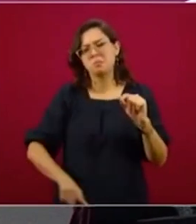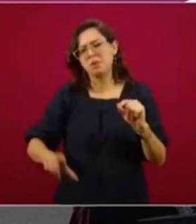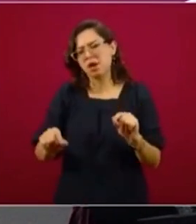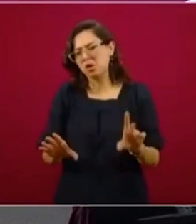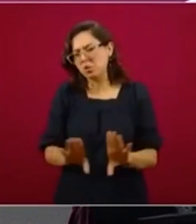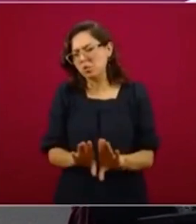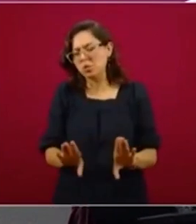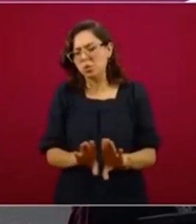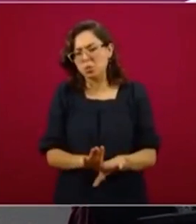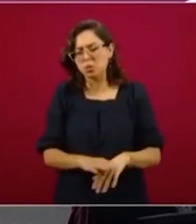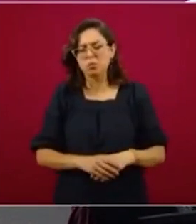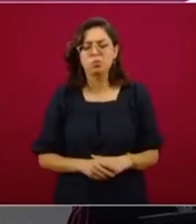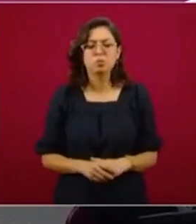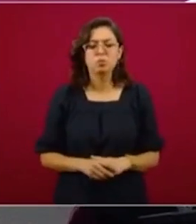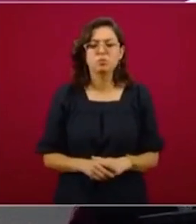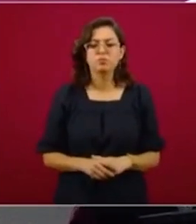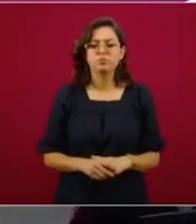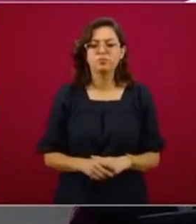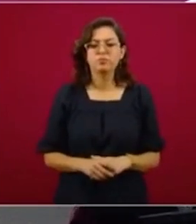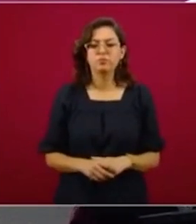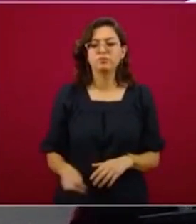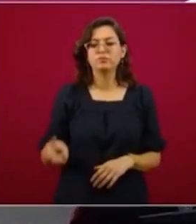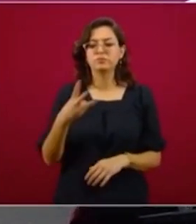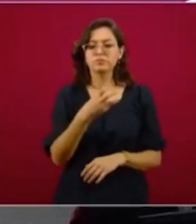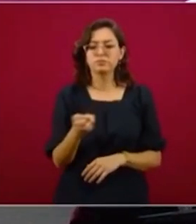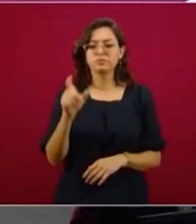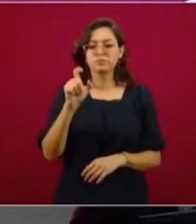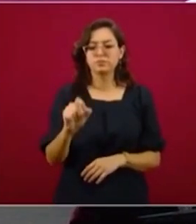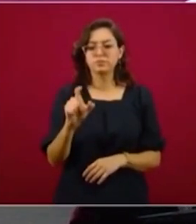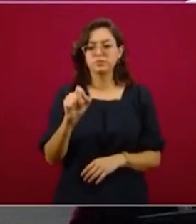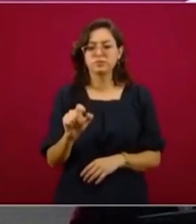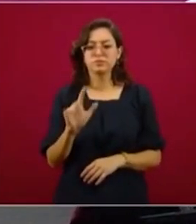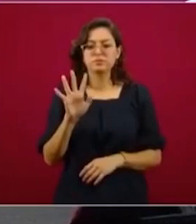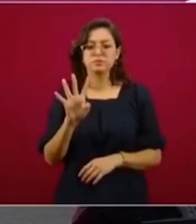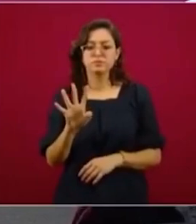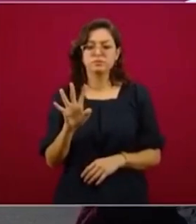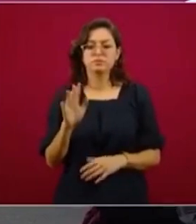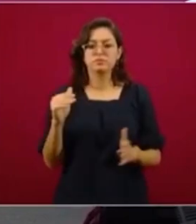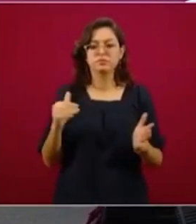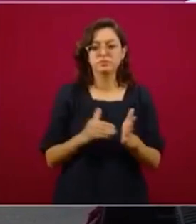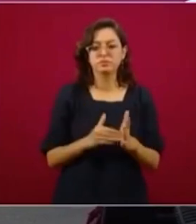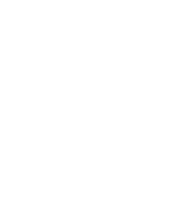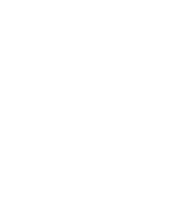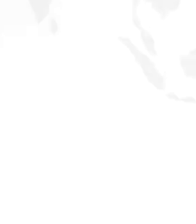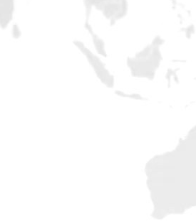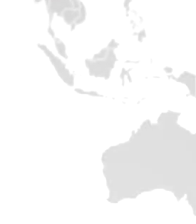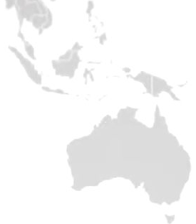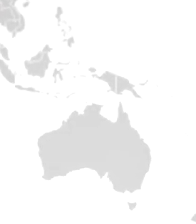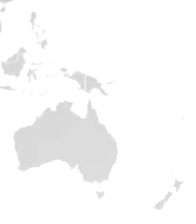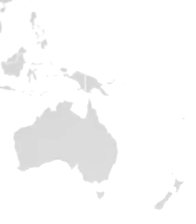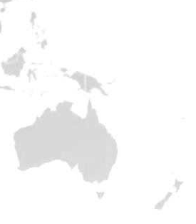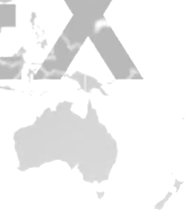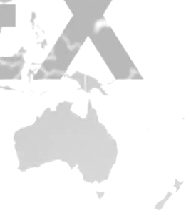de hoy son 324 mil 897, las personas que hasta el momento han ingresado.